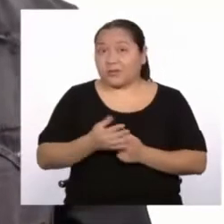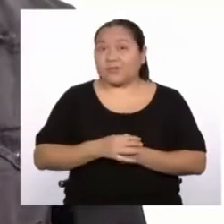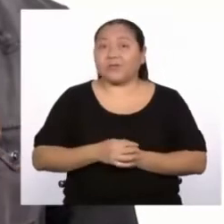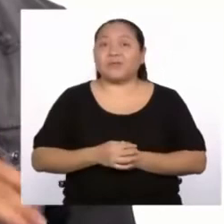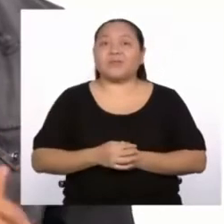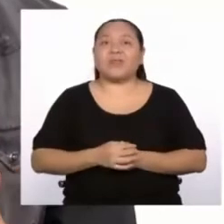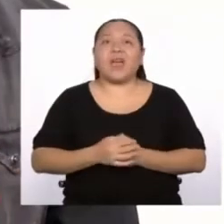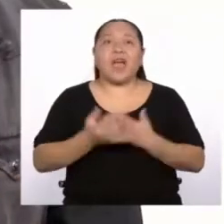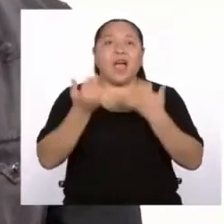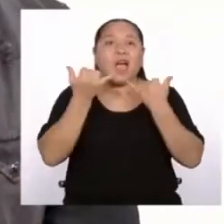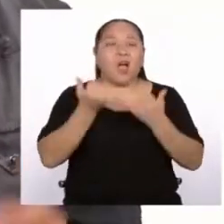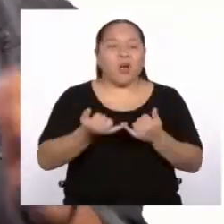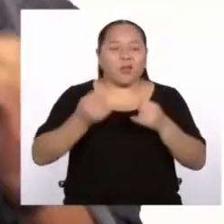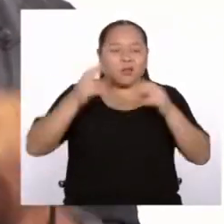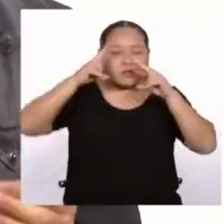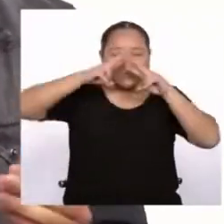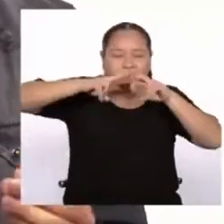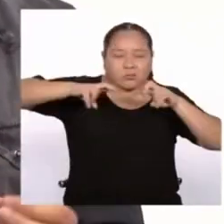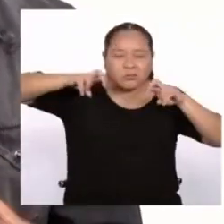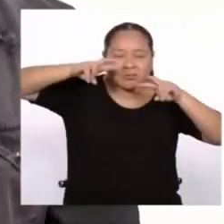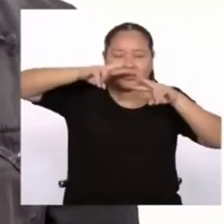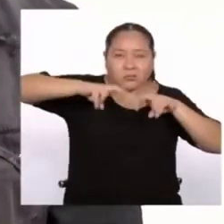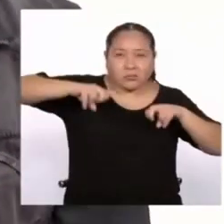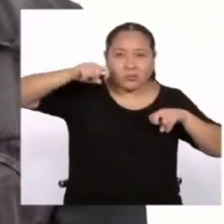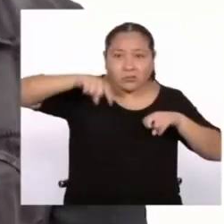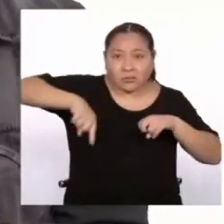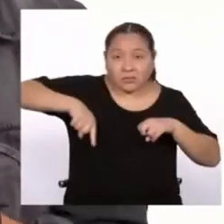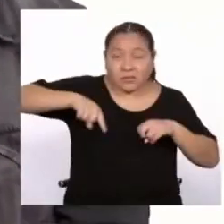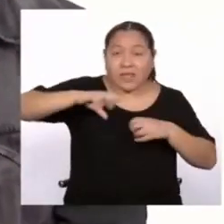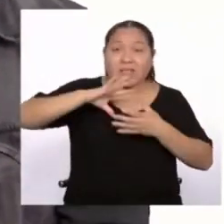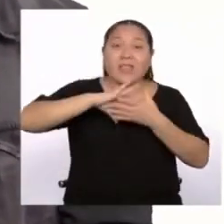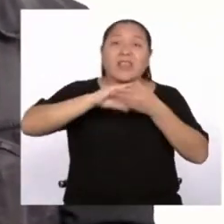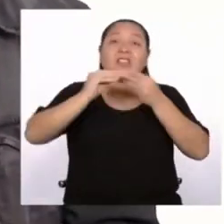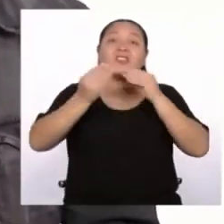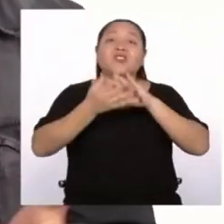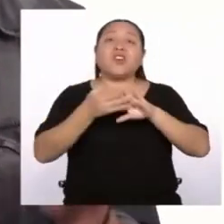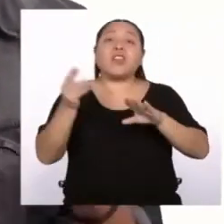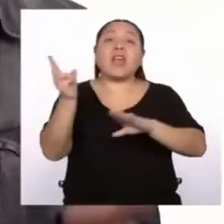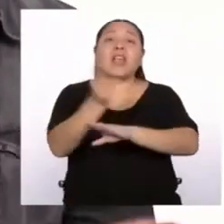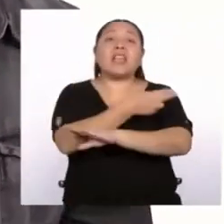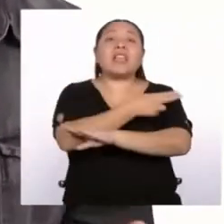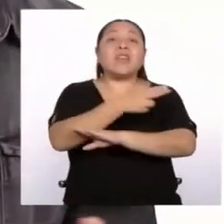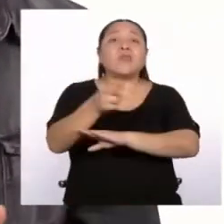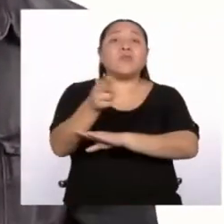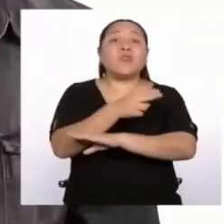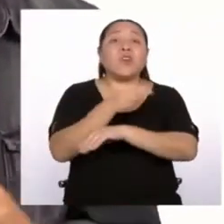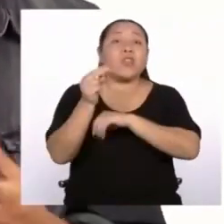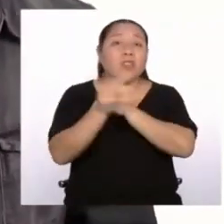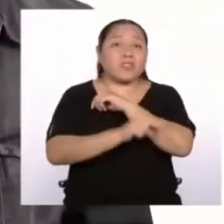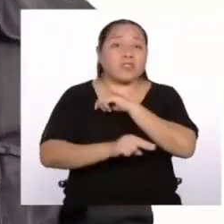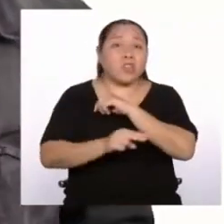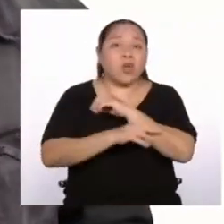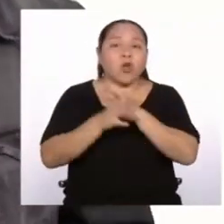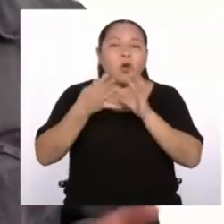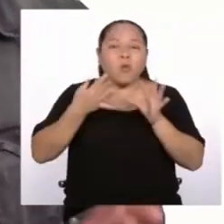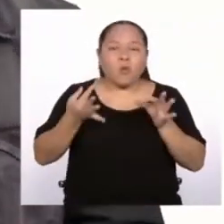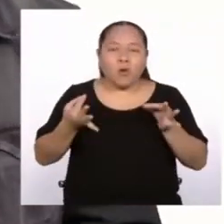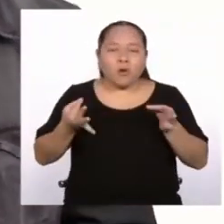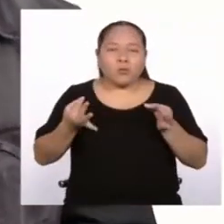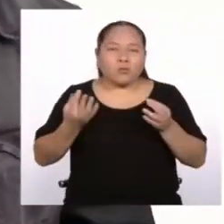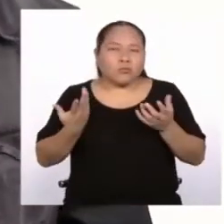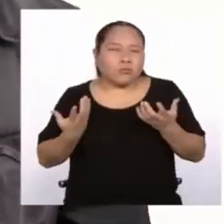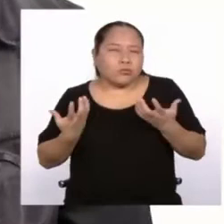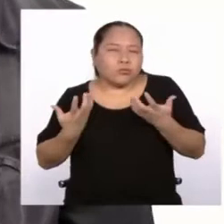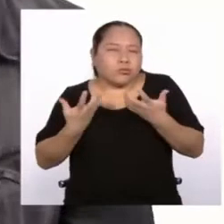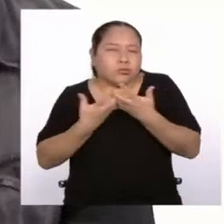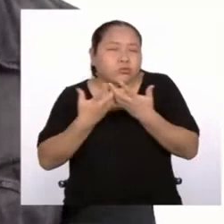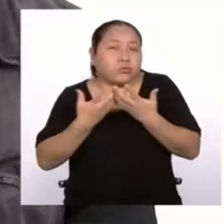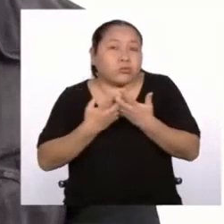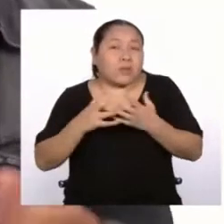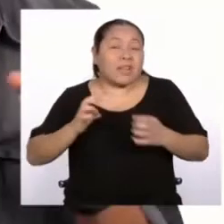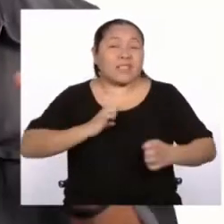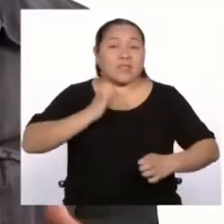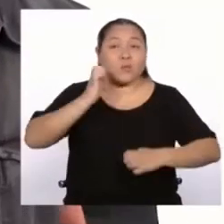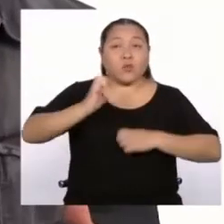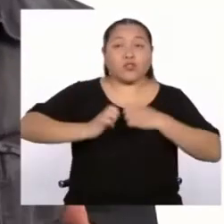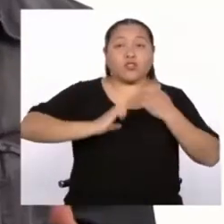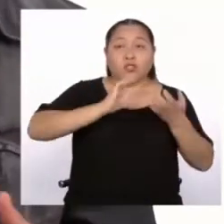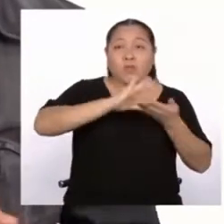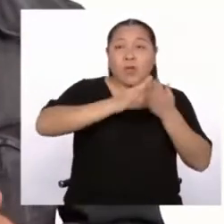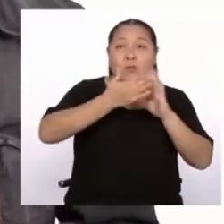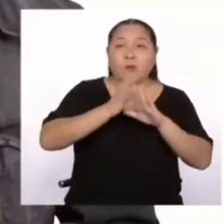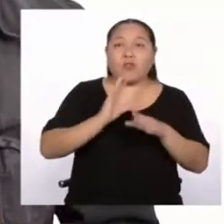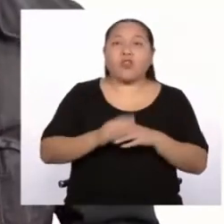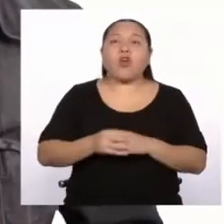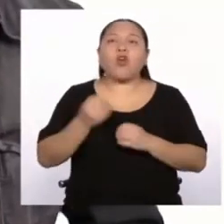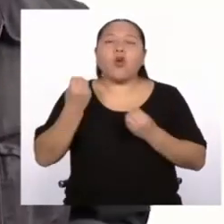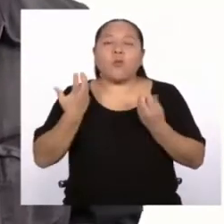Iniciamos nuestro análisis sobre la historia del ímimo nacional, cómo éste se adapta a las emociones del pueblo e incluso cómo